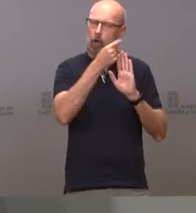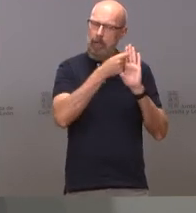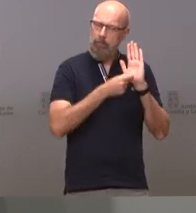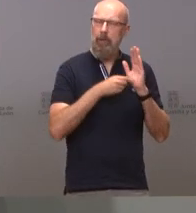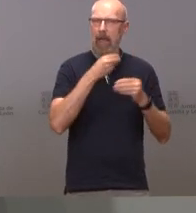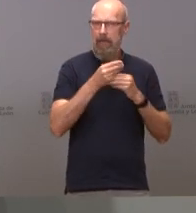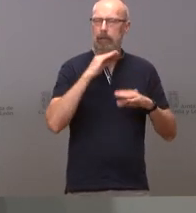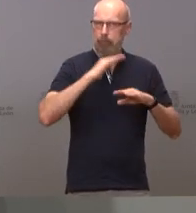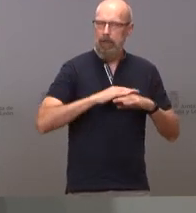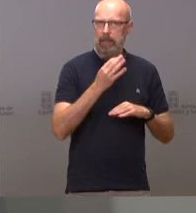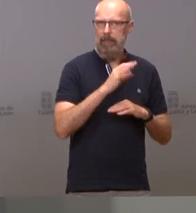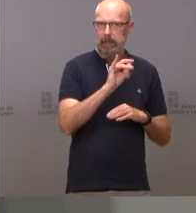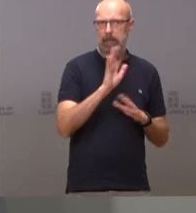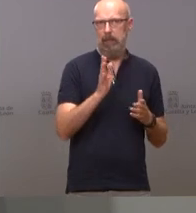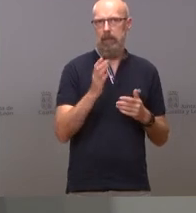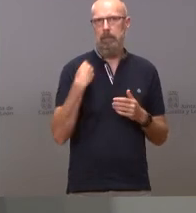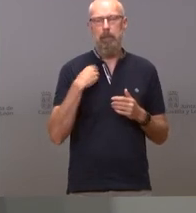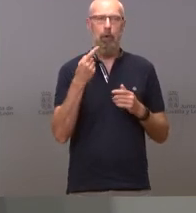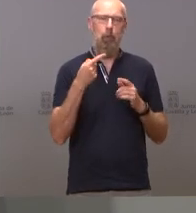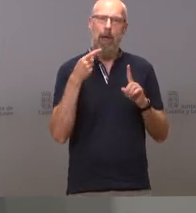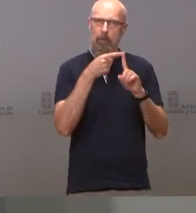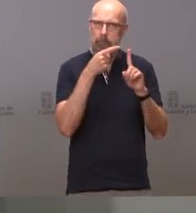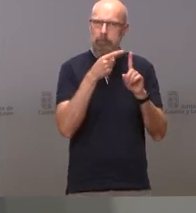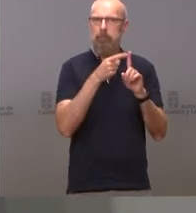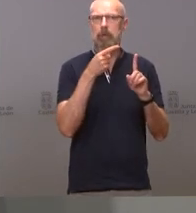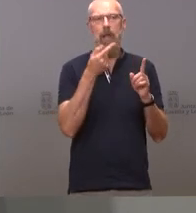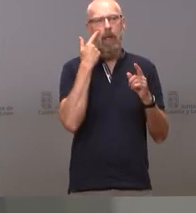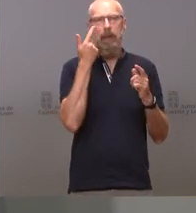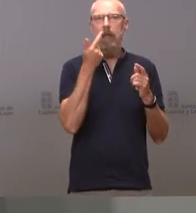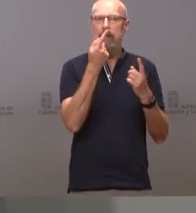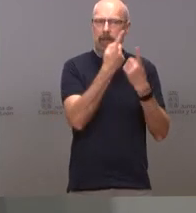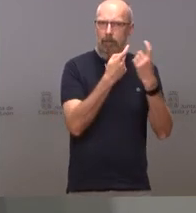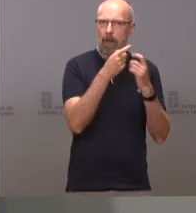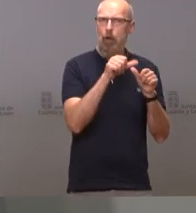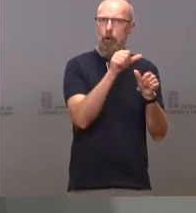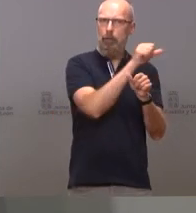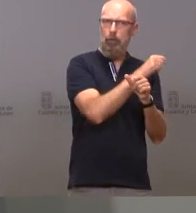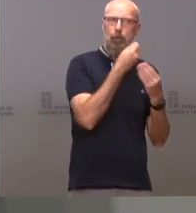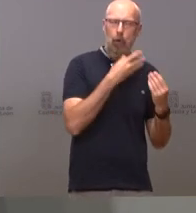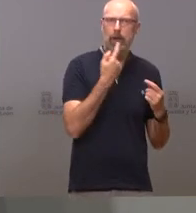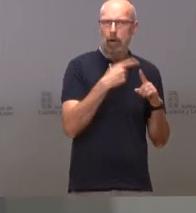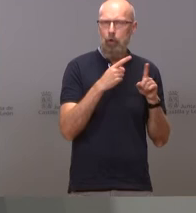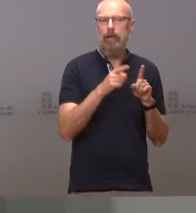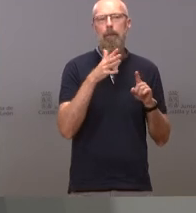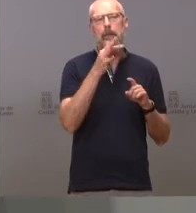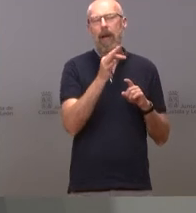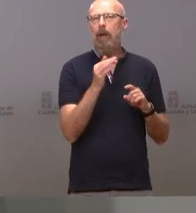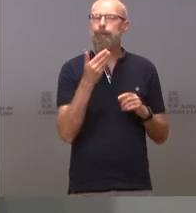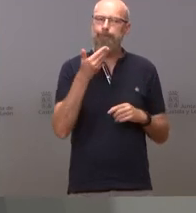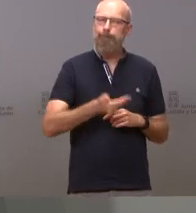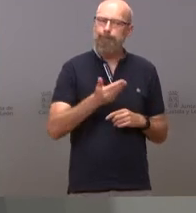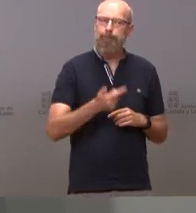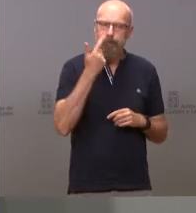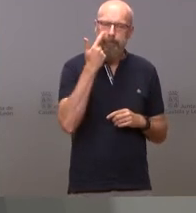incluido el screening y el rastreo medida más útil es insistir en la limitación del